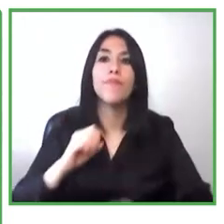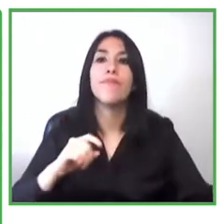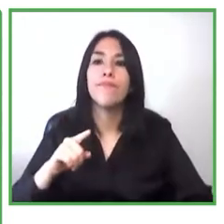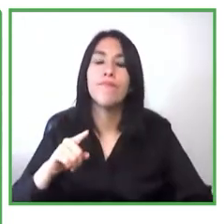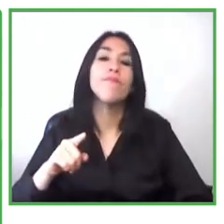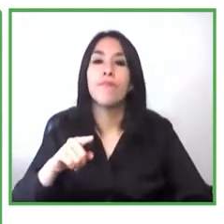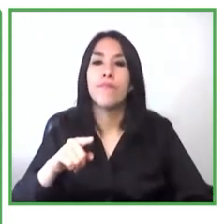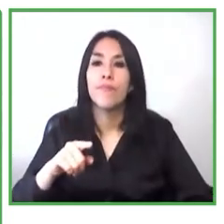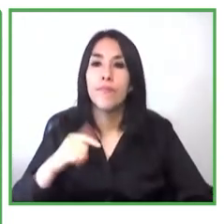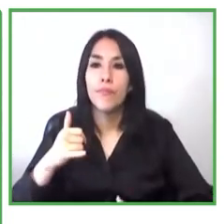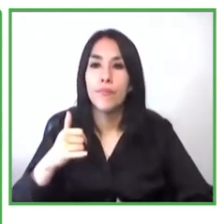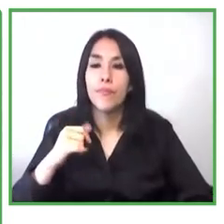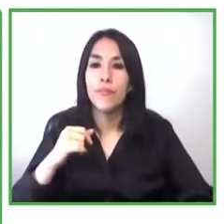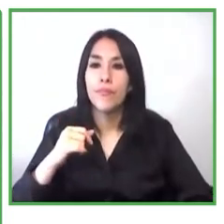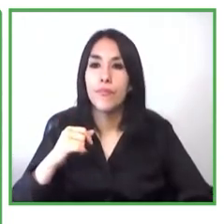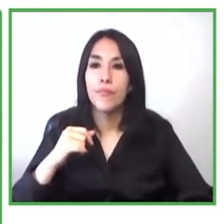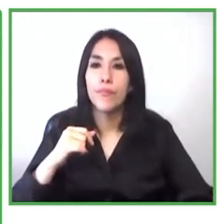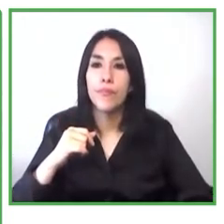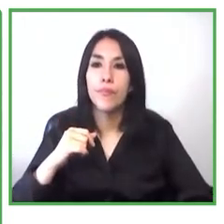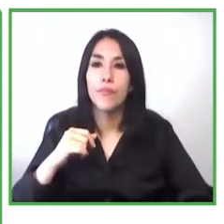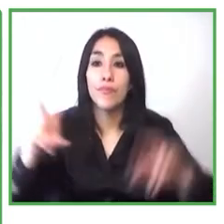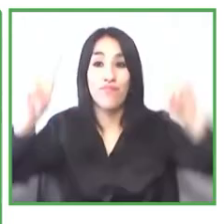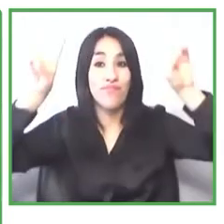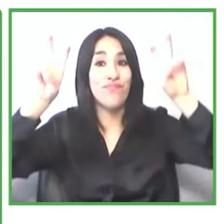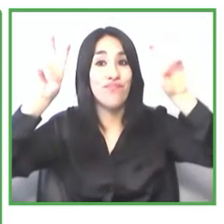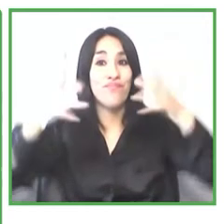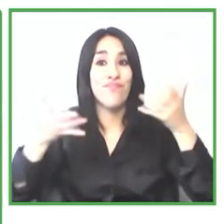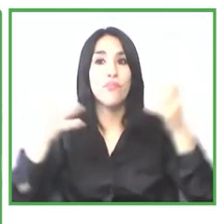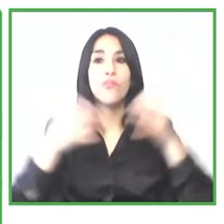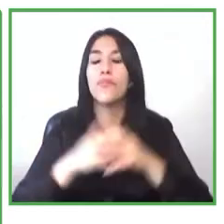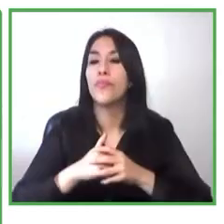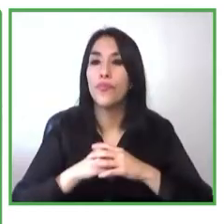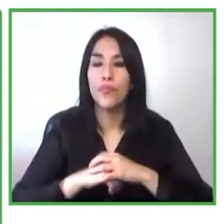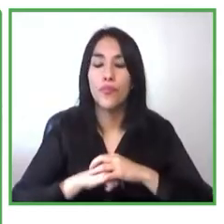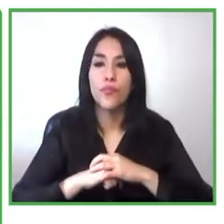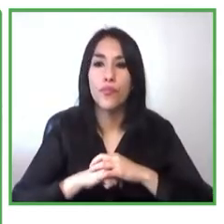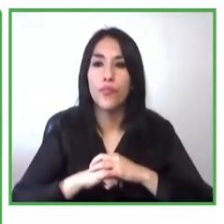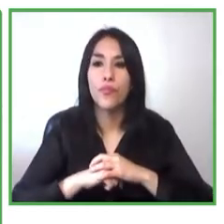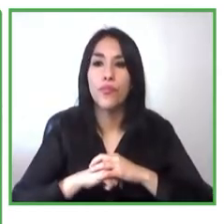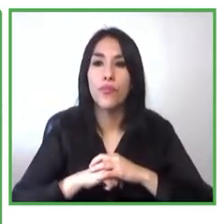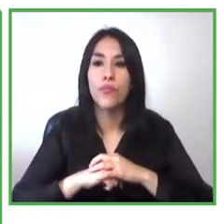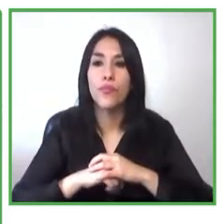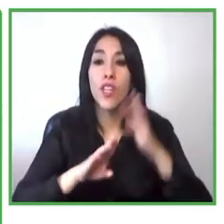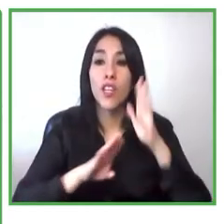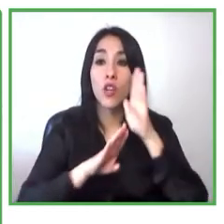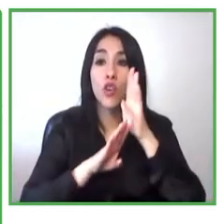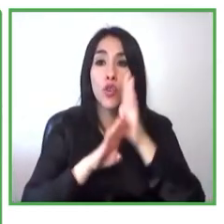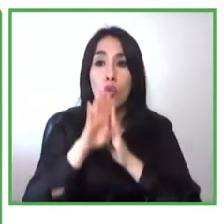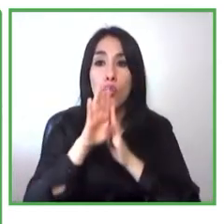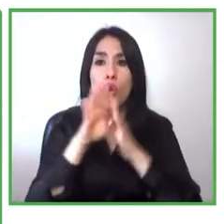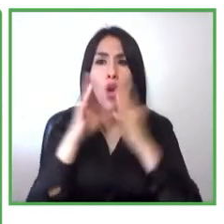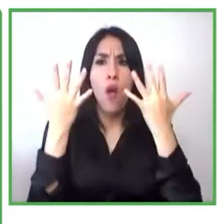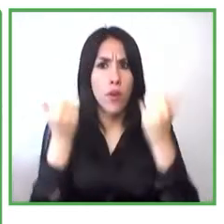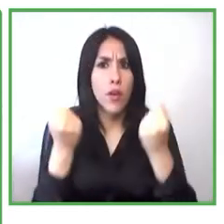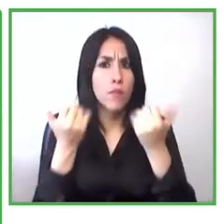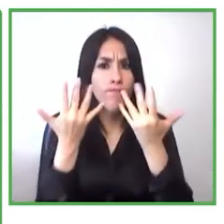de de de datos tenemos ahorita 24